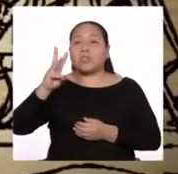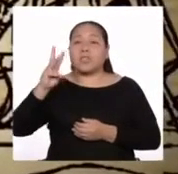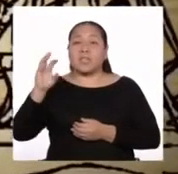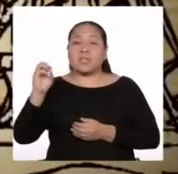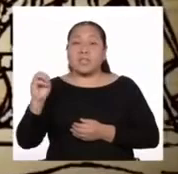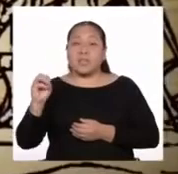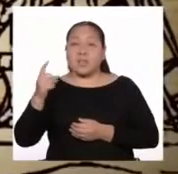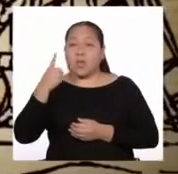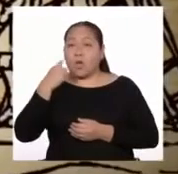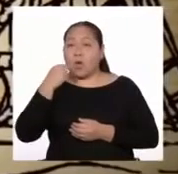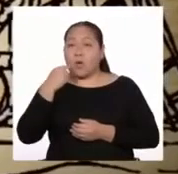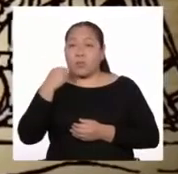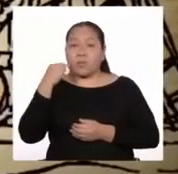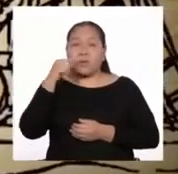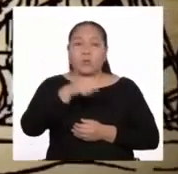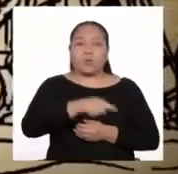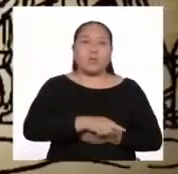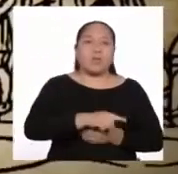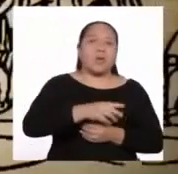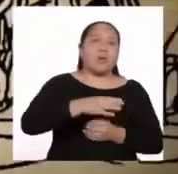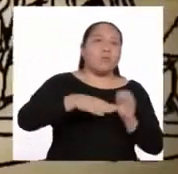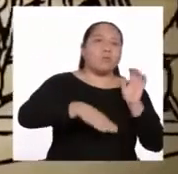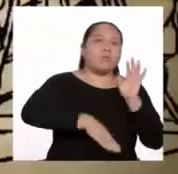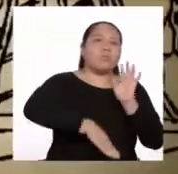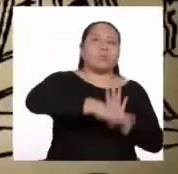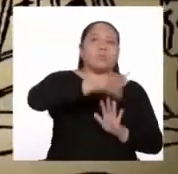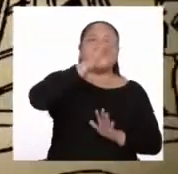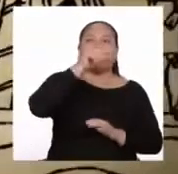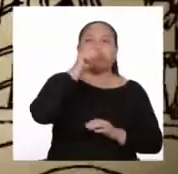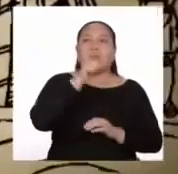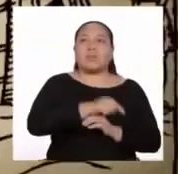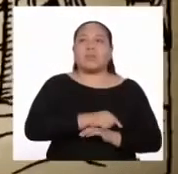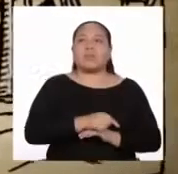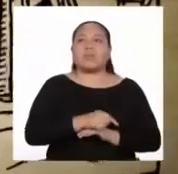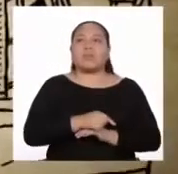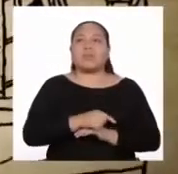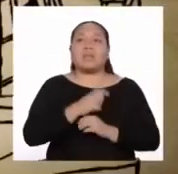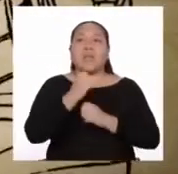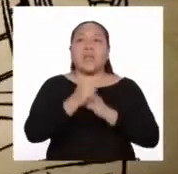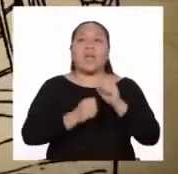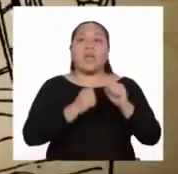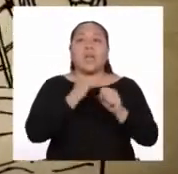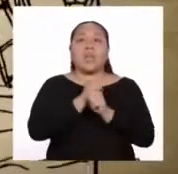Ese año, Atahualpa Inga fue de Goyal.